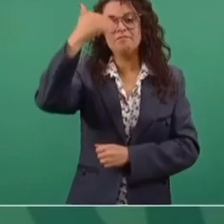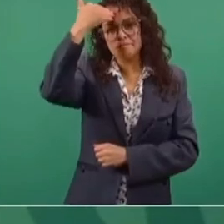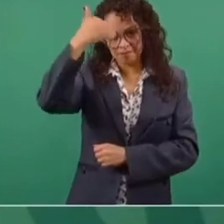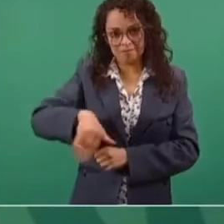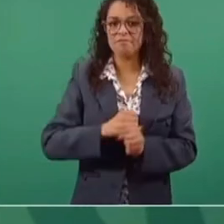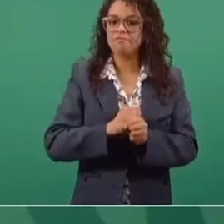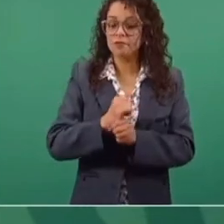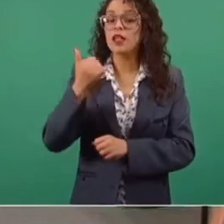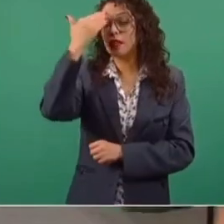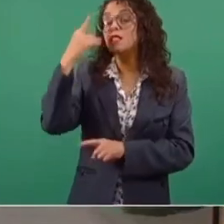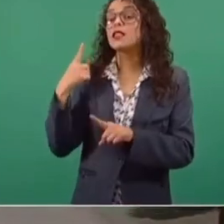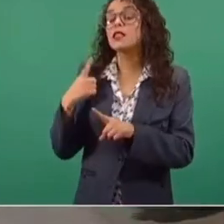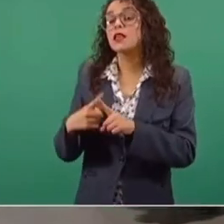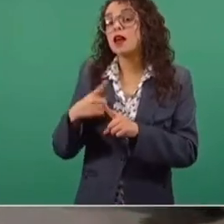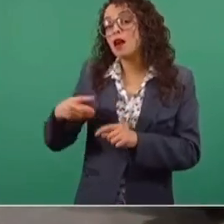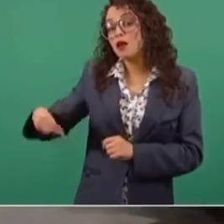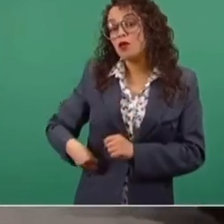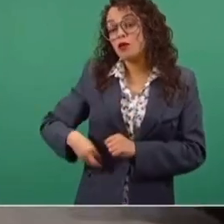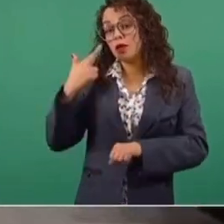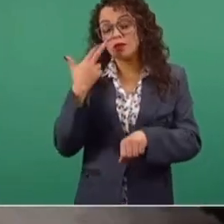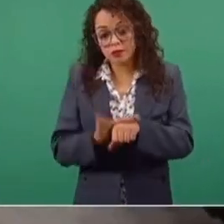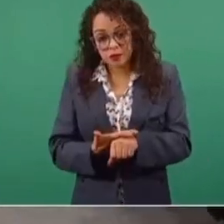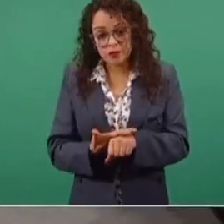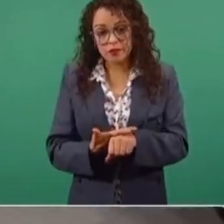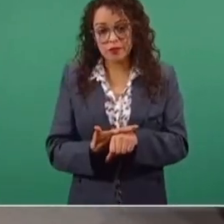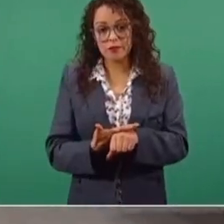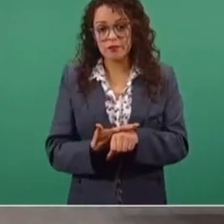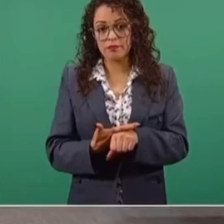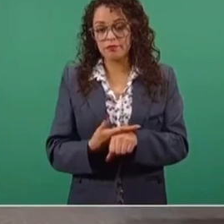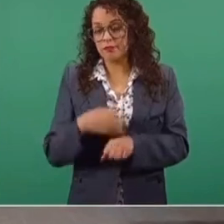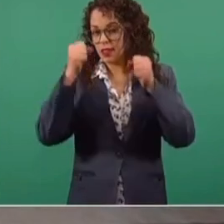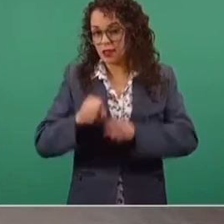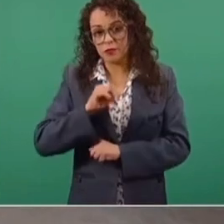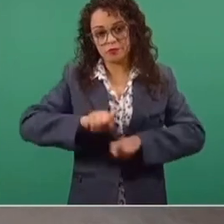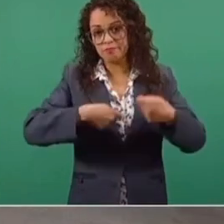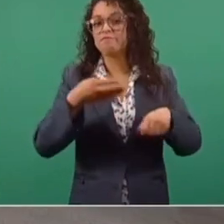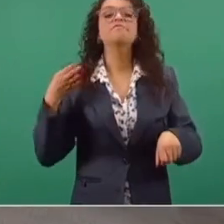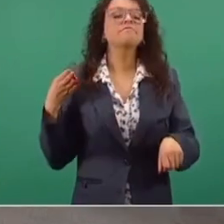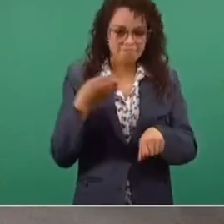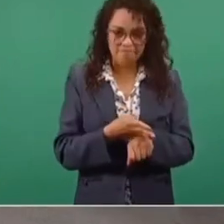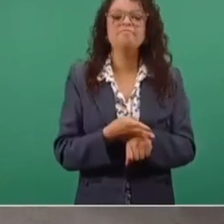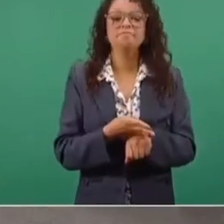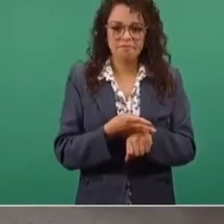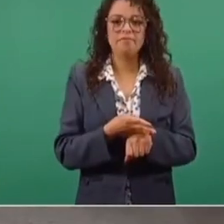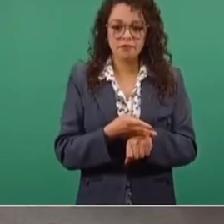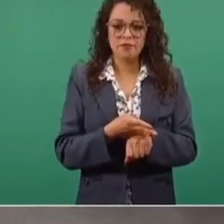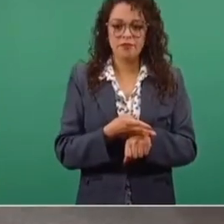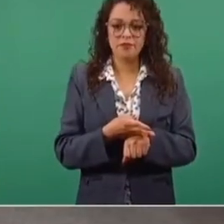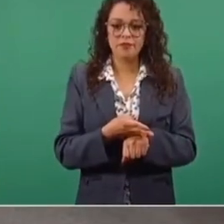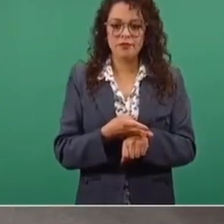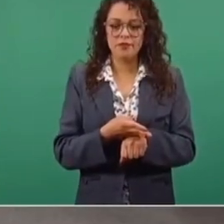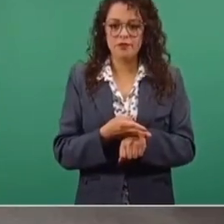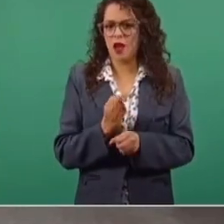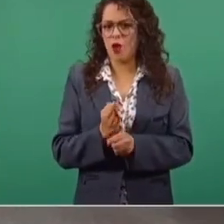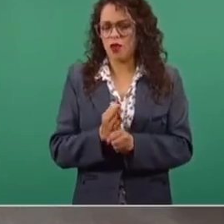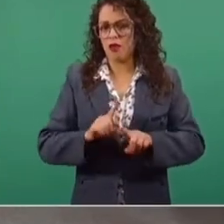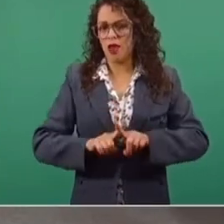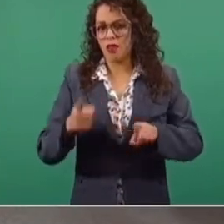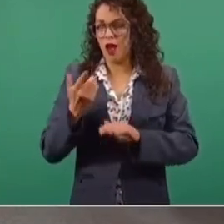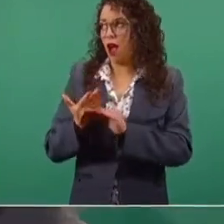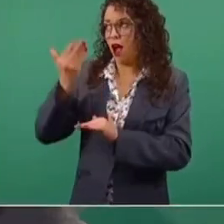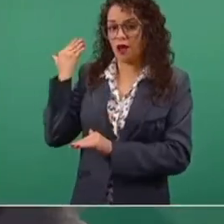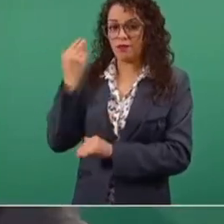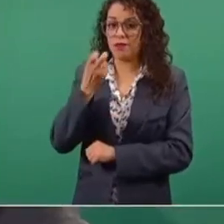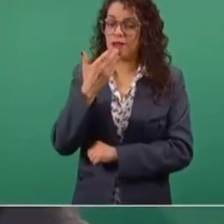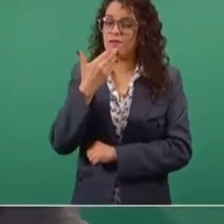se va a saber quiénes son los responsables y no va haber impunidad para nadie. A diferencia de antes, y eso es lo bueno de la